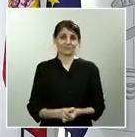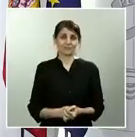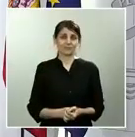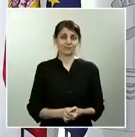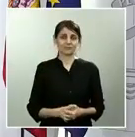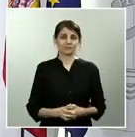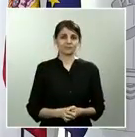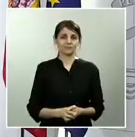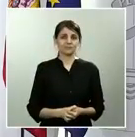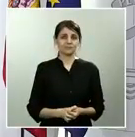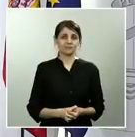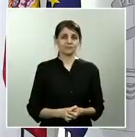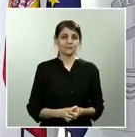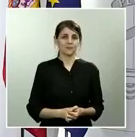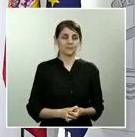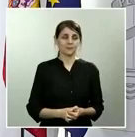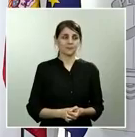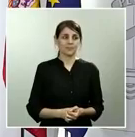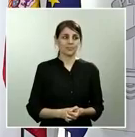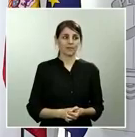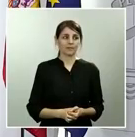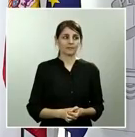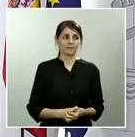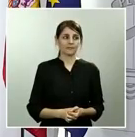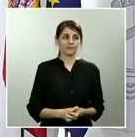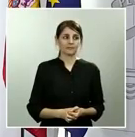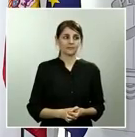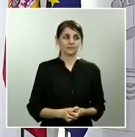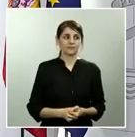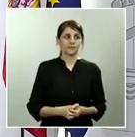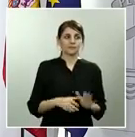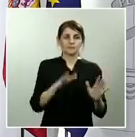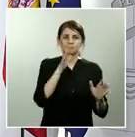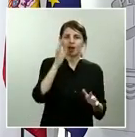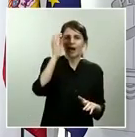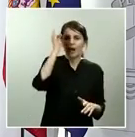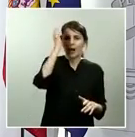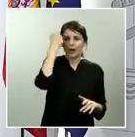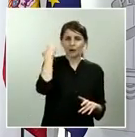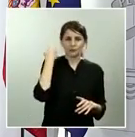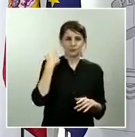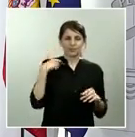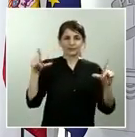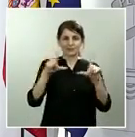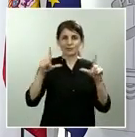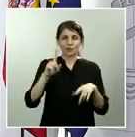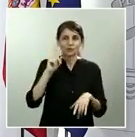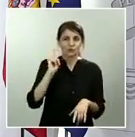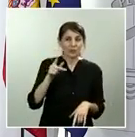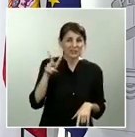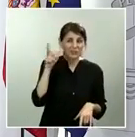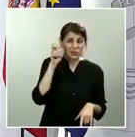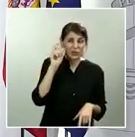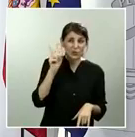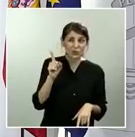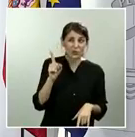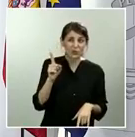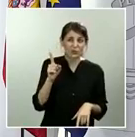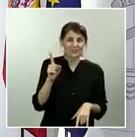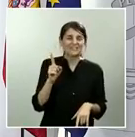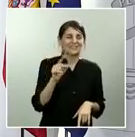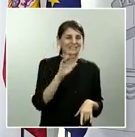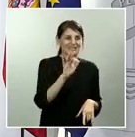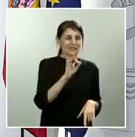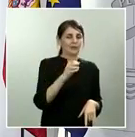Aragón Televisión creo que solamente sonido adelante Sí, hola buenas tardes soy Pedro Sancher de informativos de